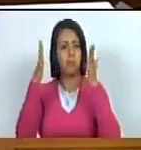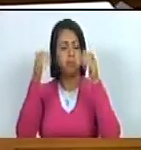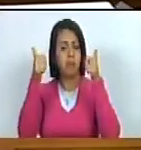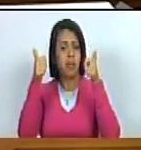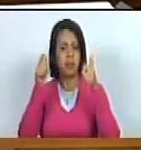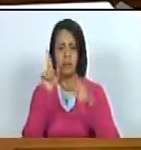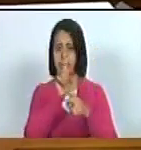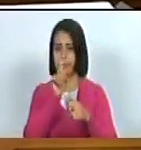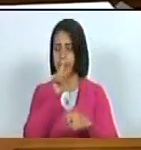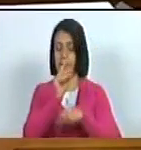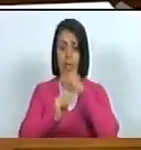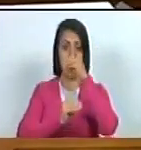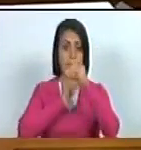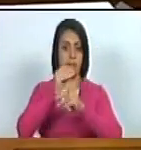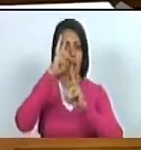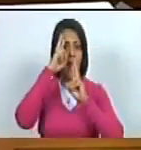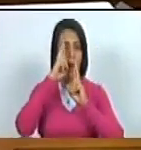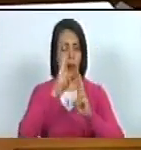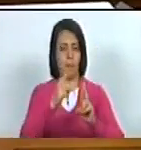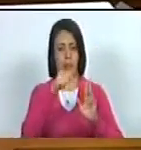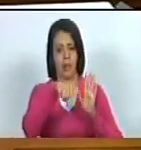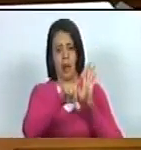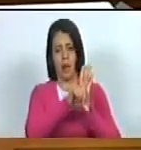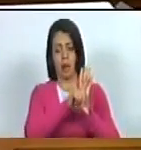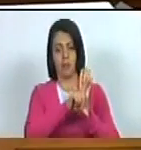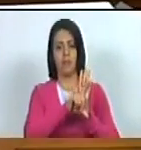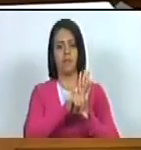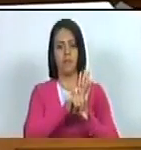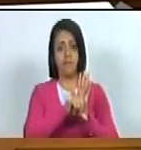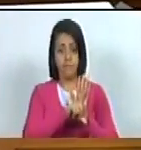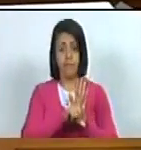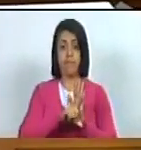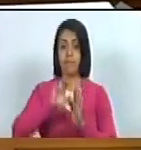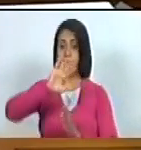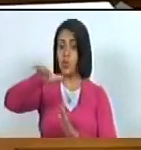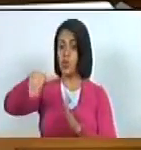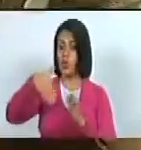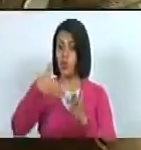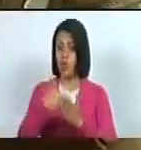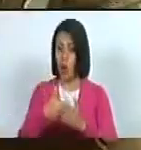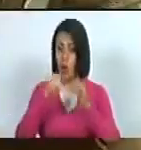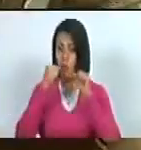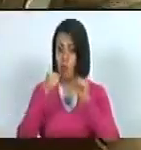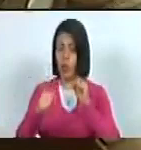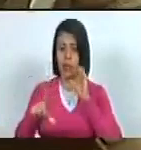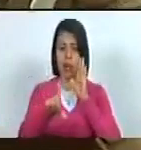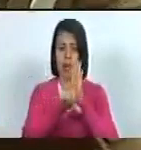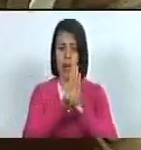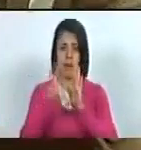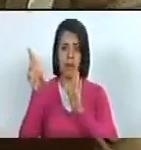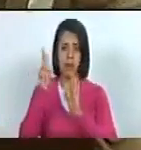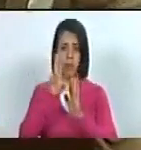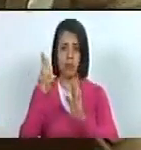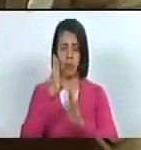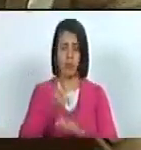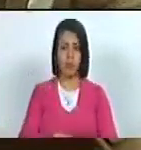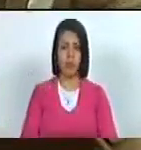para hacerlos respetar y para que caiga todo el rigor de las leyes de la república